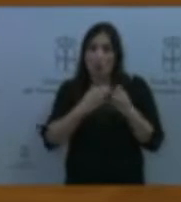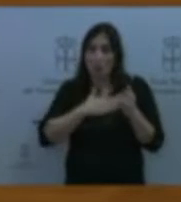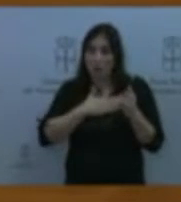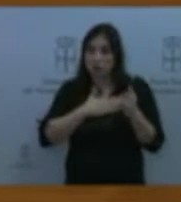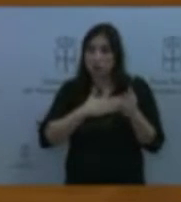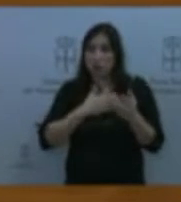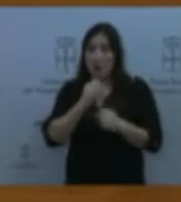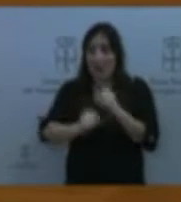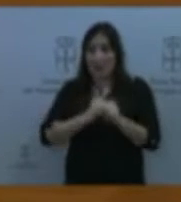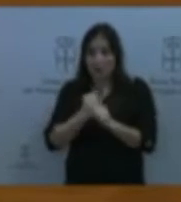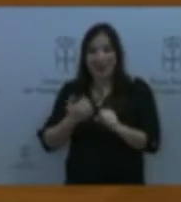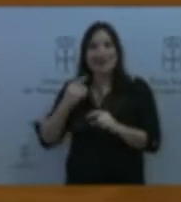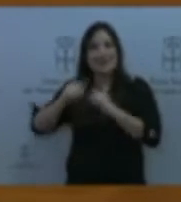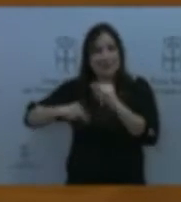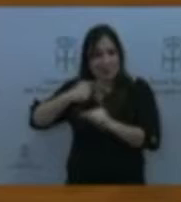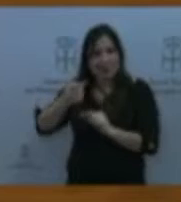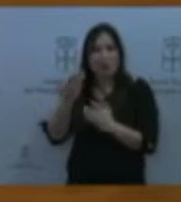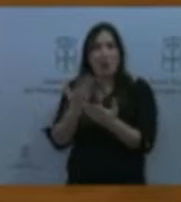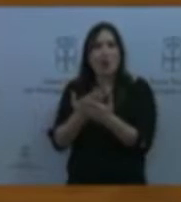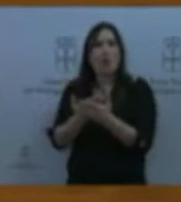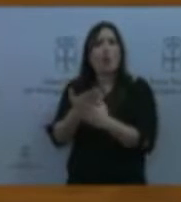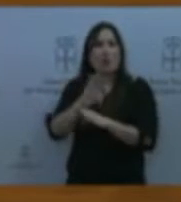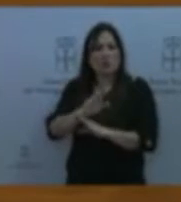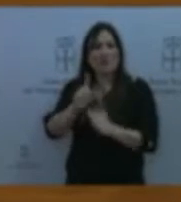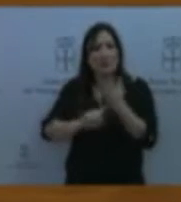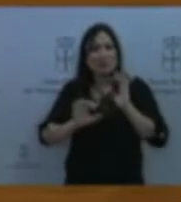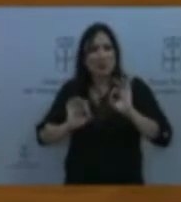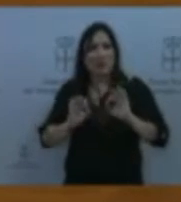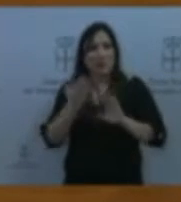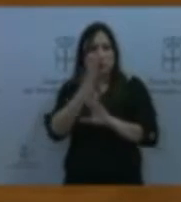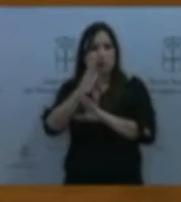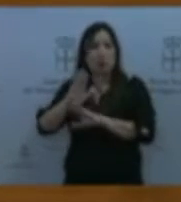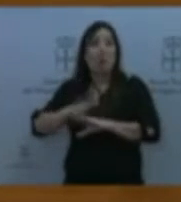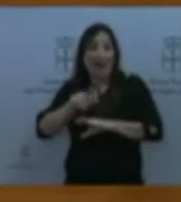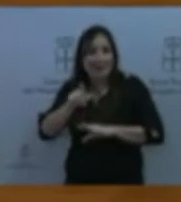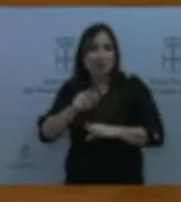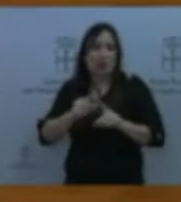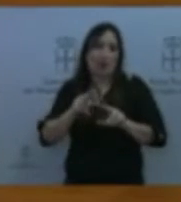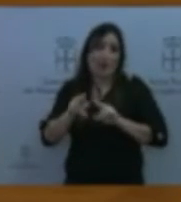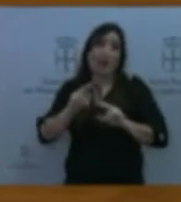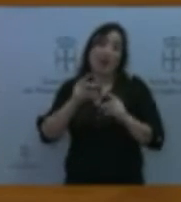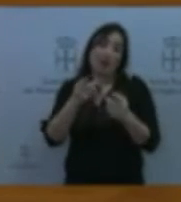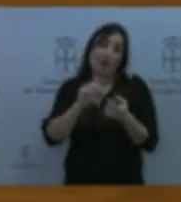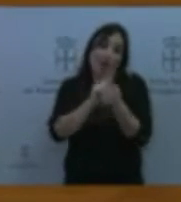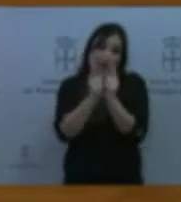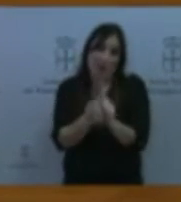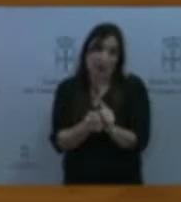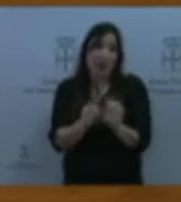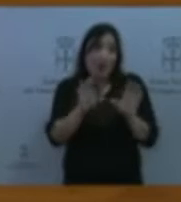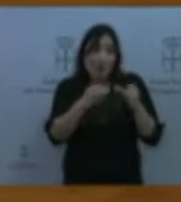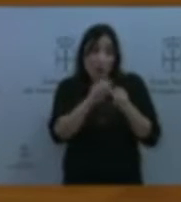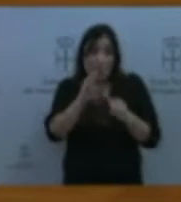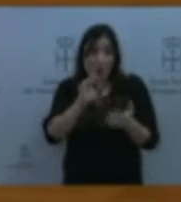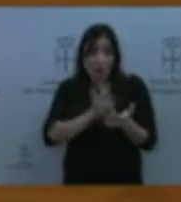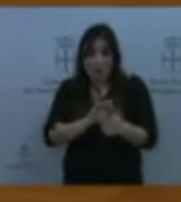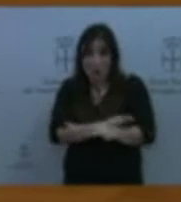de gobierno encima de la mesa para corregir eso. Pero es que el Partido Popular, allí donde gobernó, pues la gestión